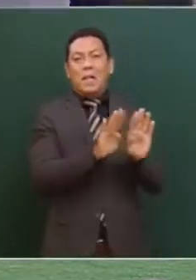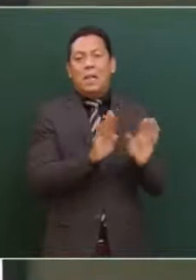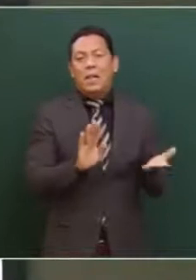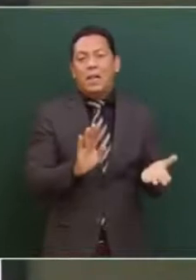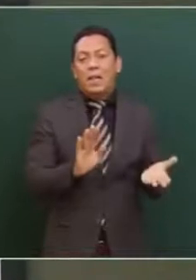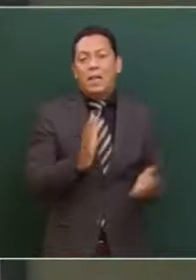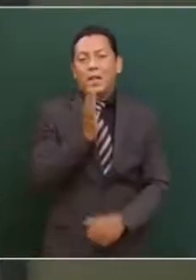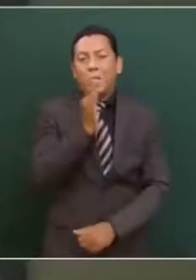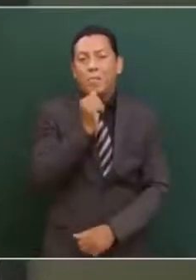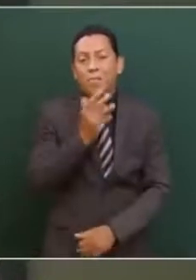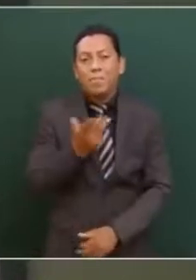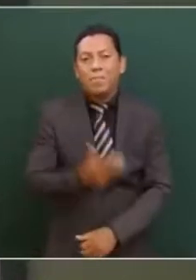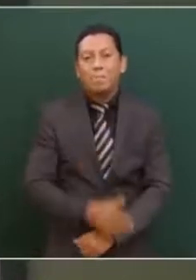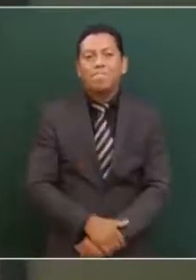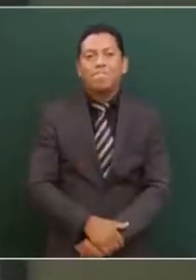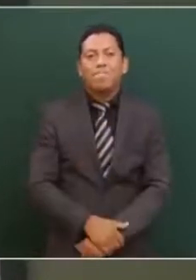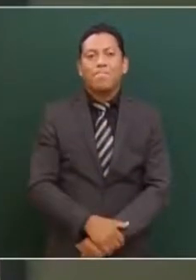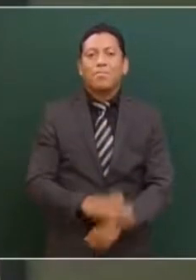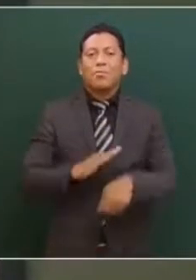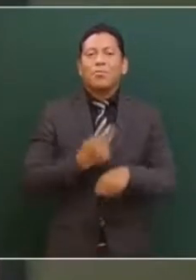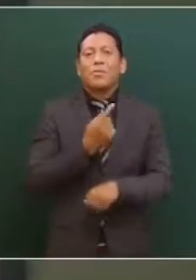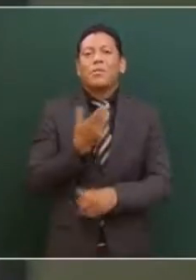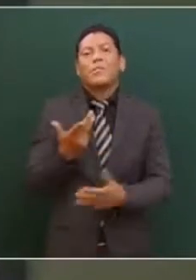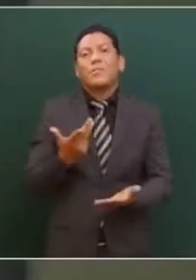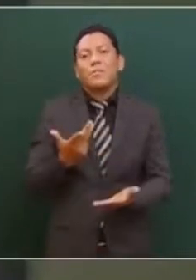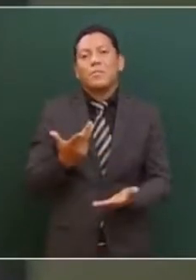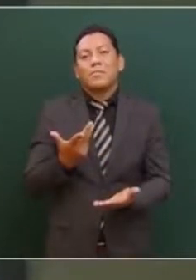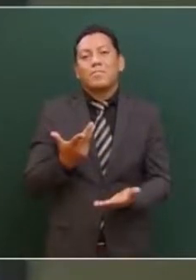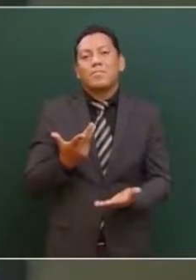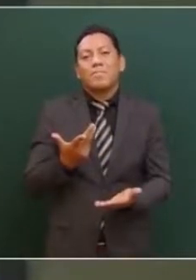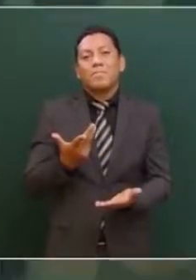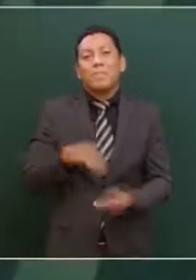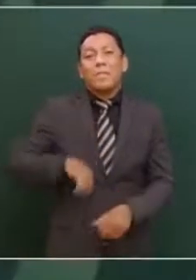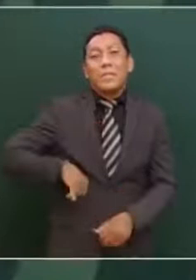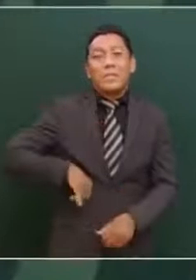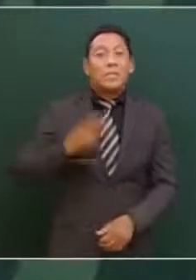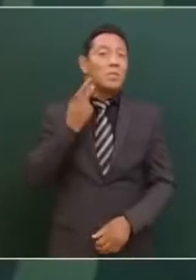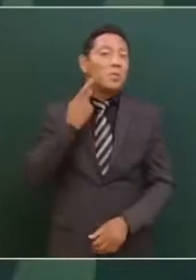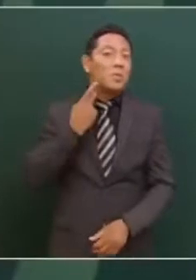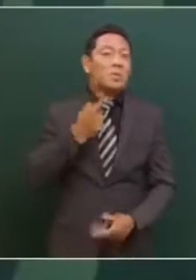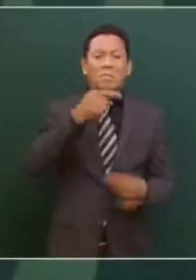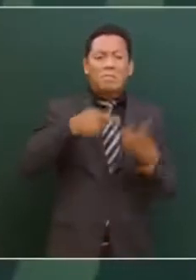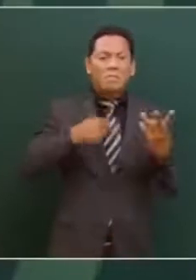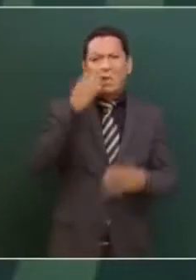por razones políticas y por cualquier razón.